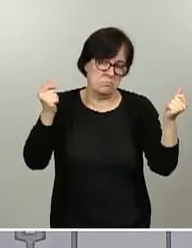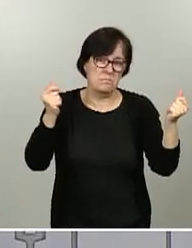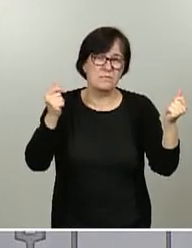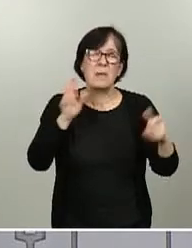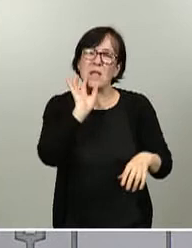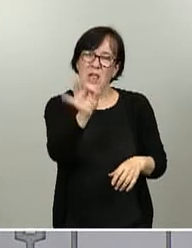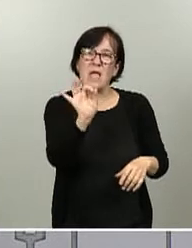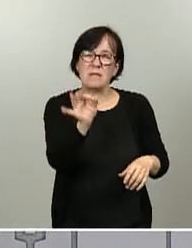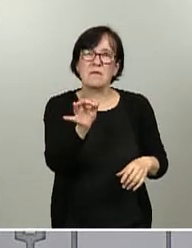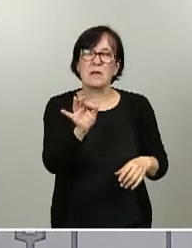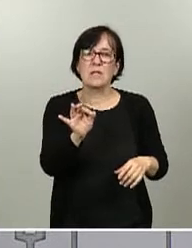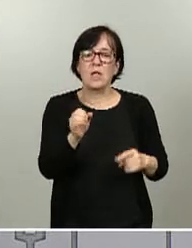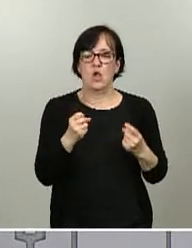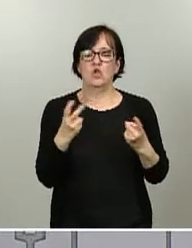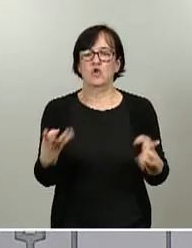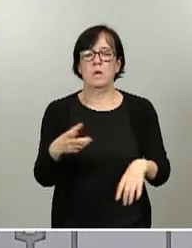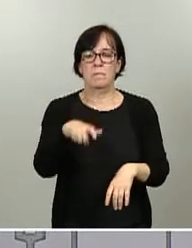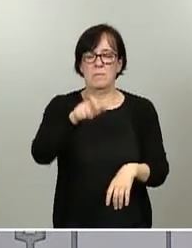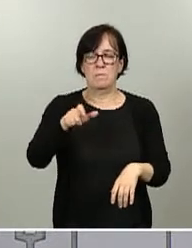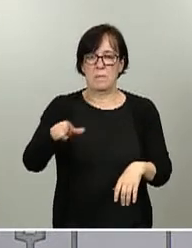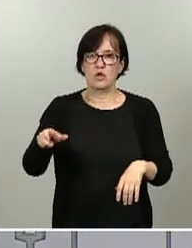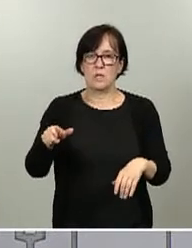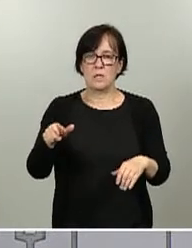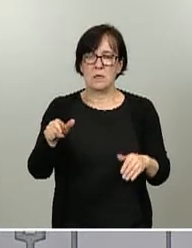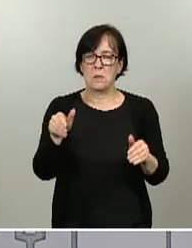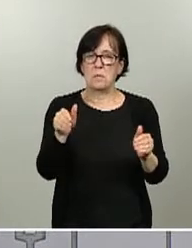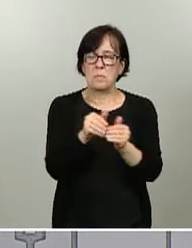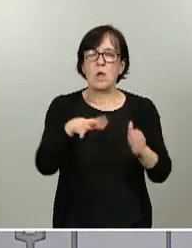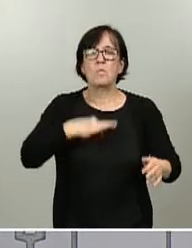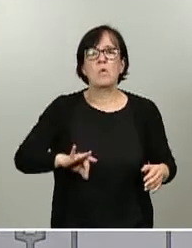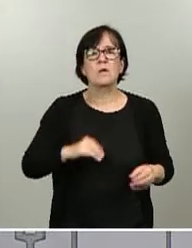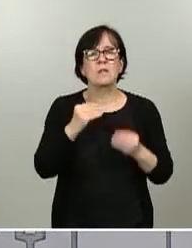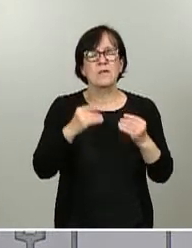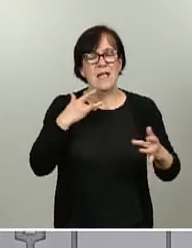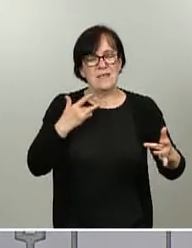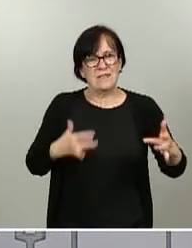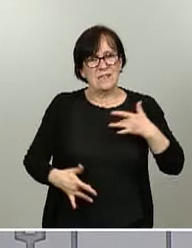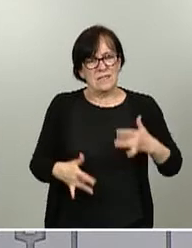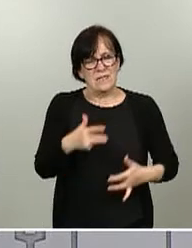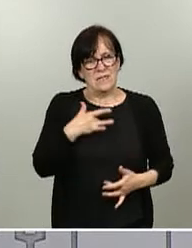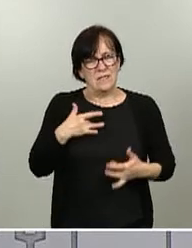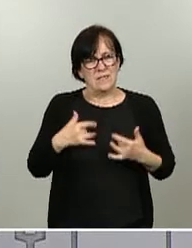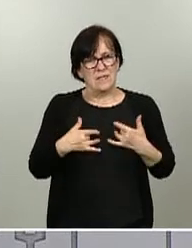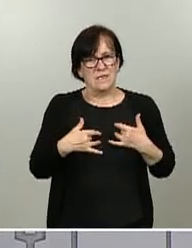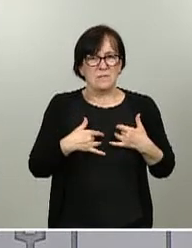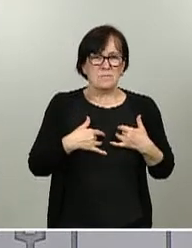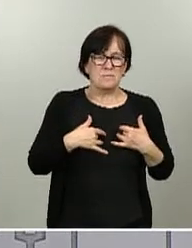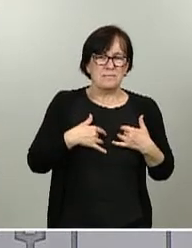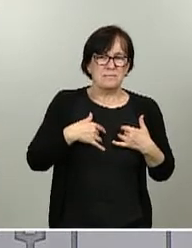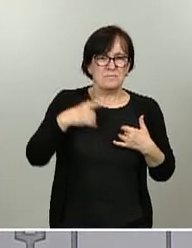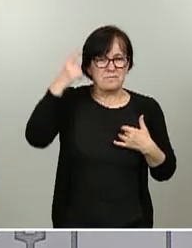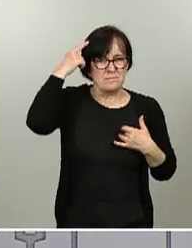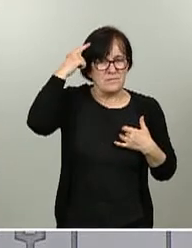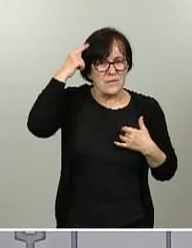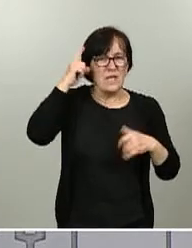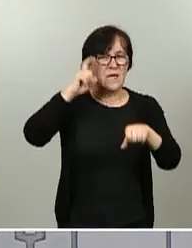número de personas muy pequeño puede llegar a producir alguna sintomatología neurológica, psicológica que puede llegar a ser